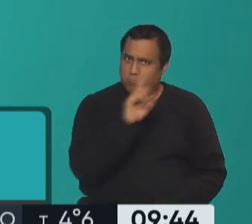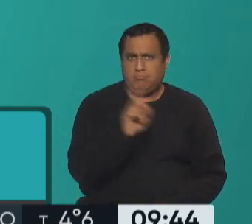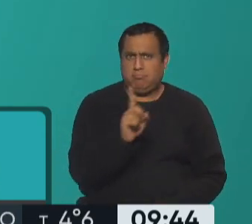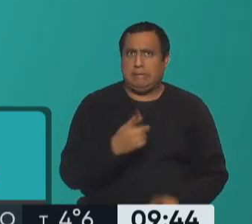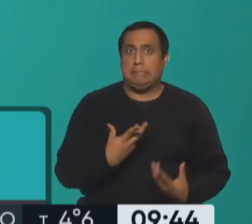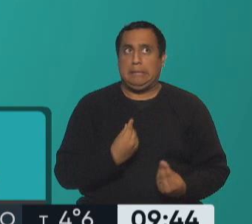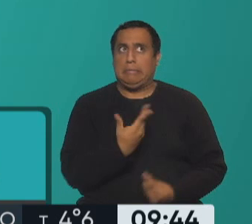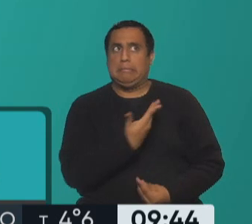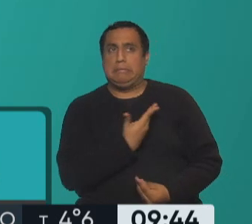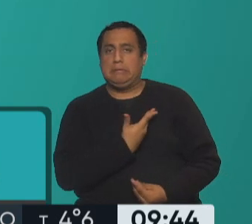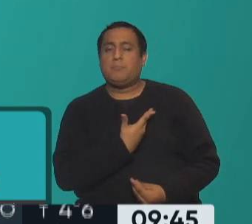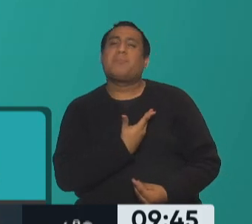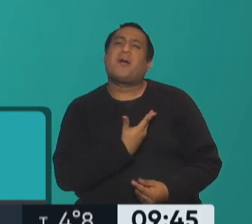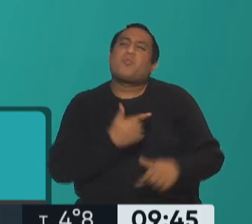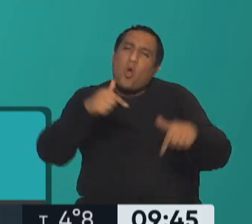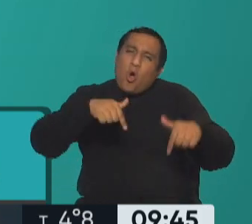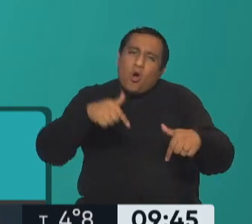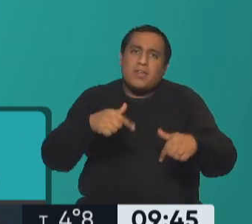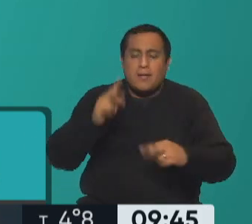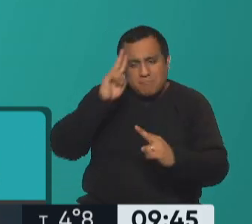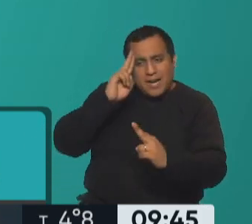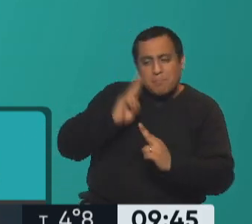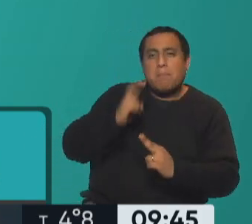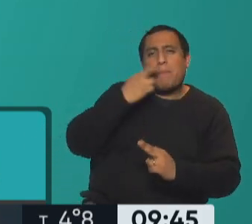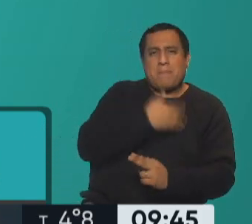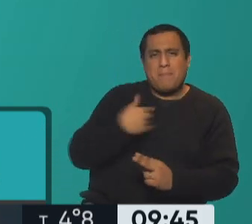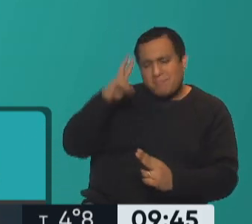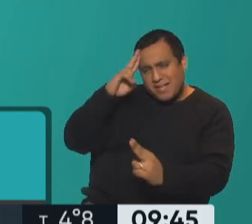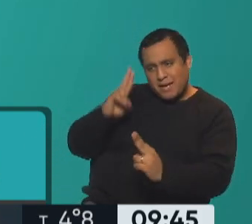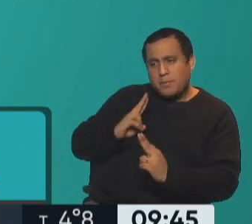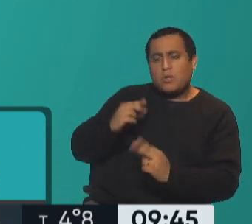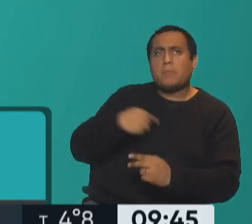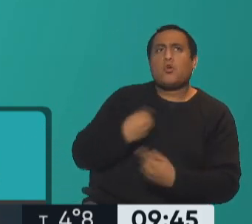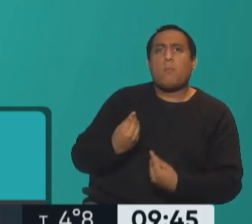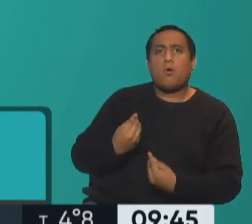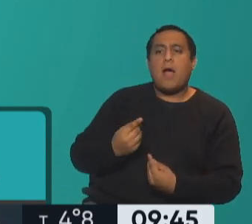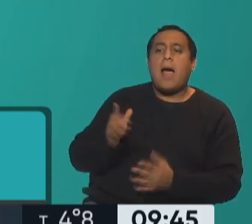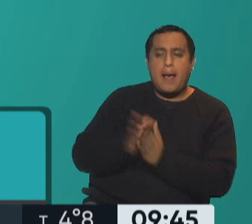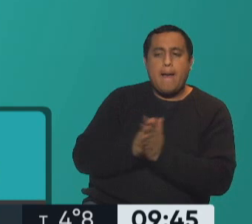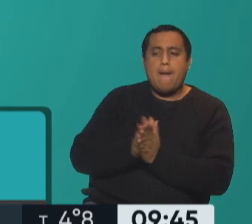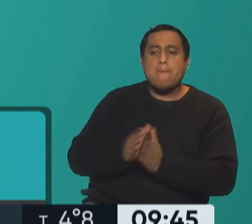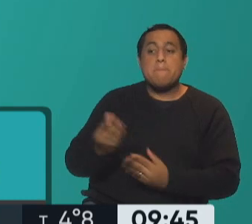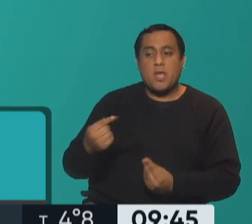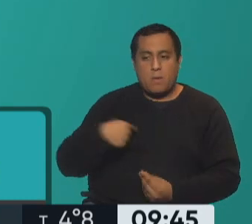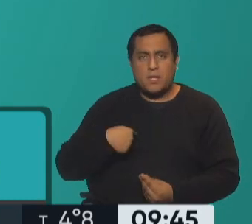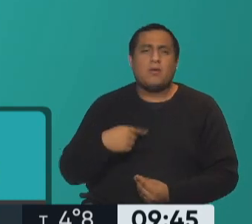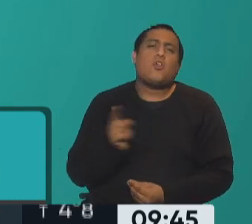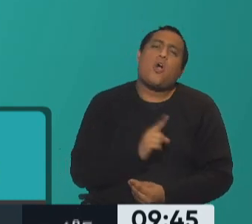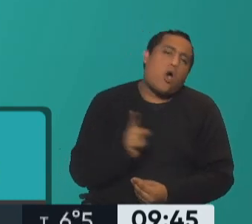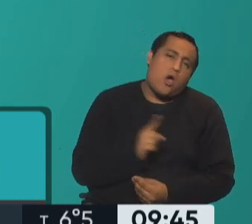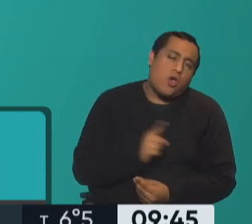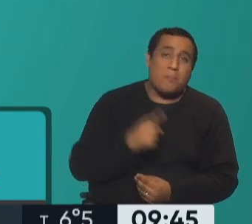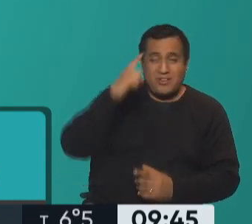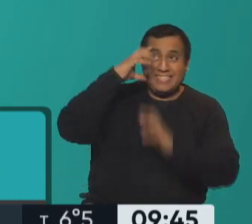podemos conseguir el respeto de nuestros chicos sin miedo. Entonces, es importantísimo cambiar eso, pero tenemos que cambiar como un recorrido de nuestro